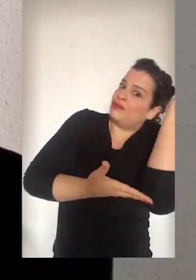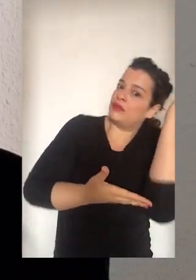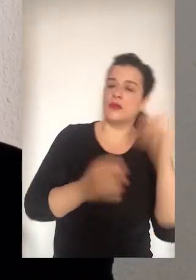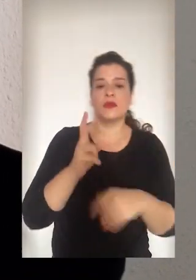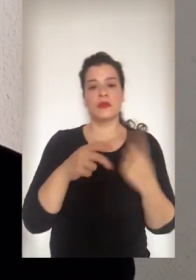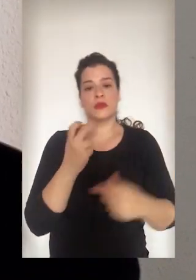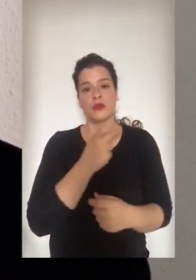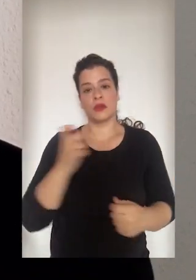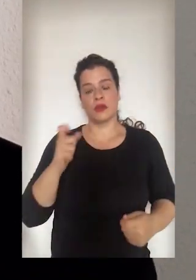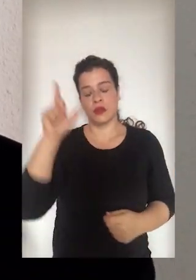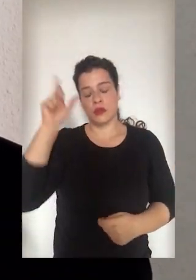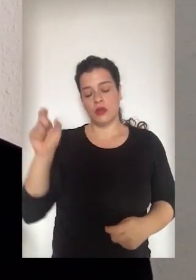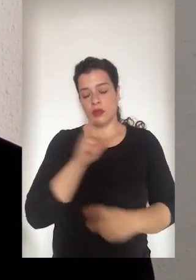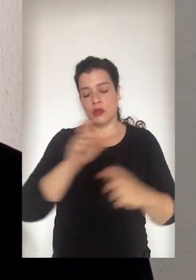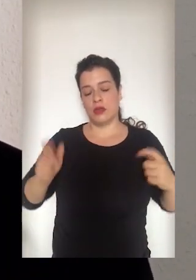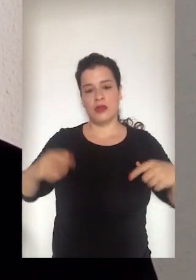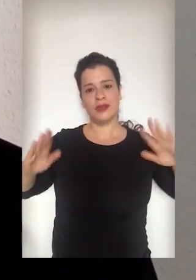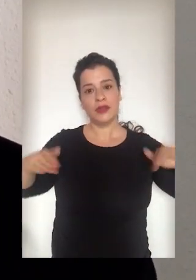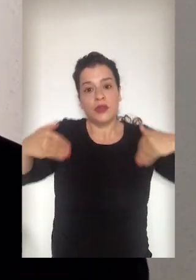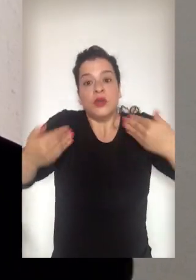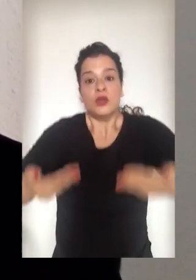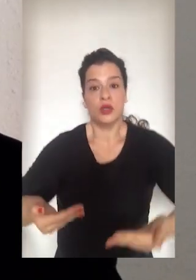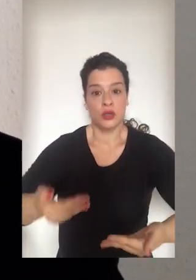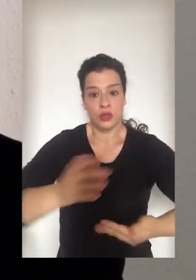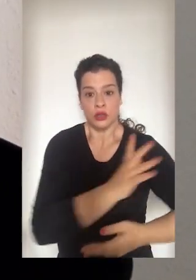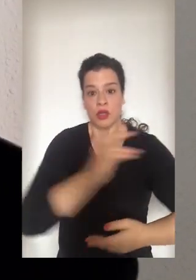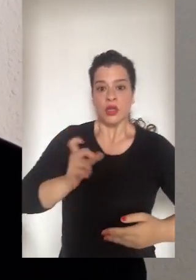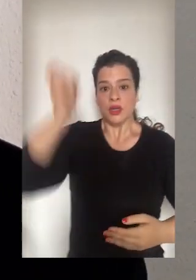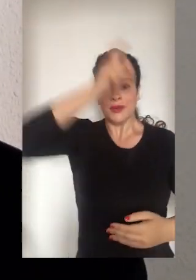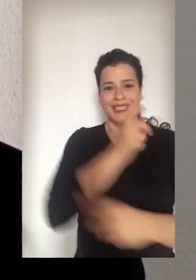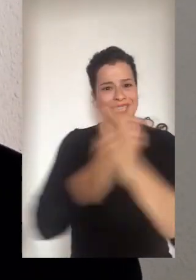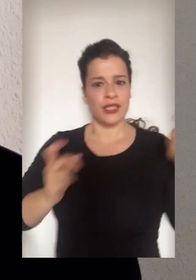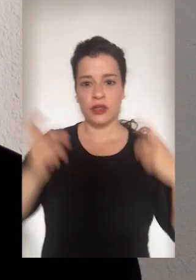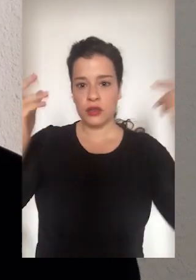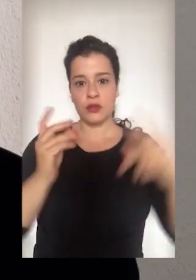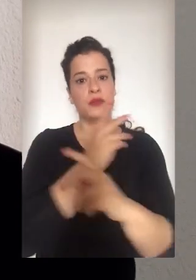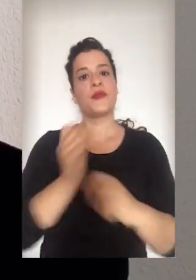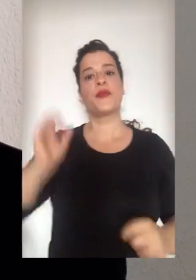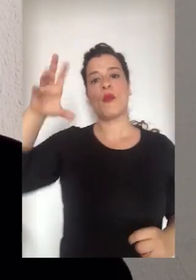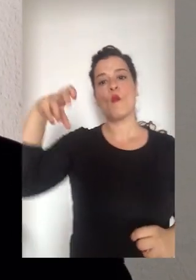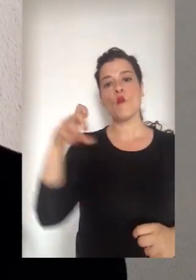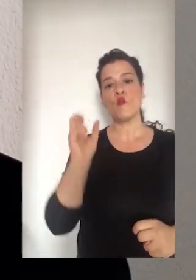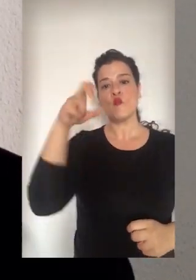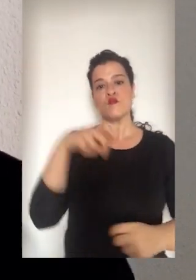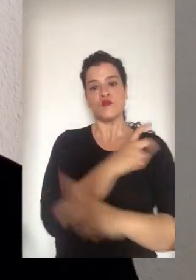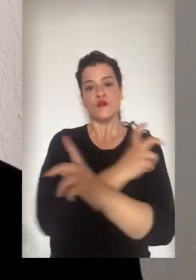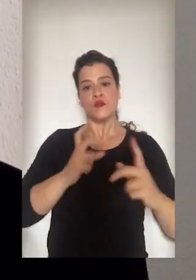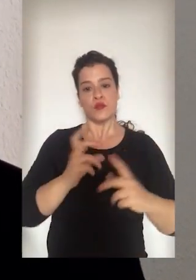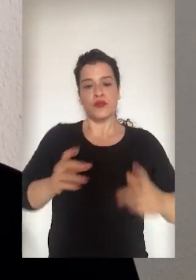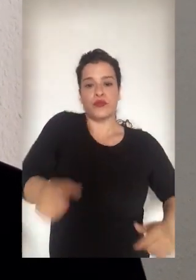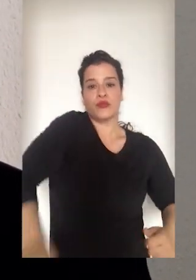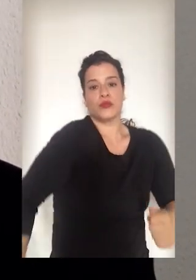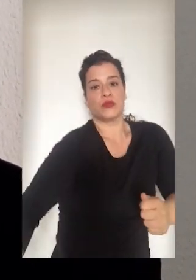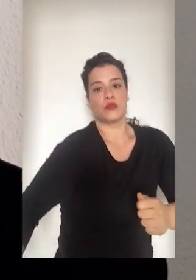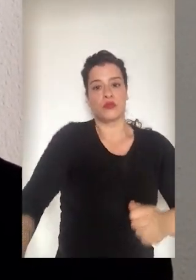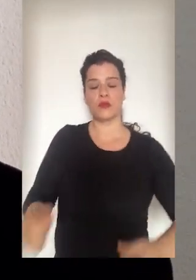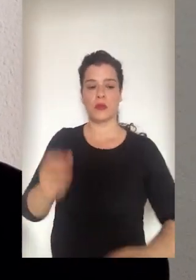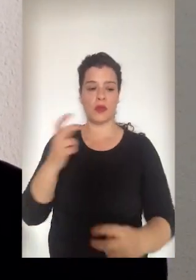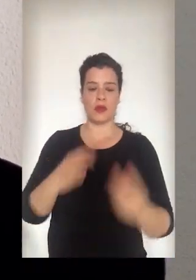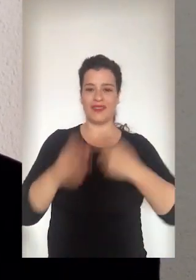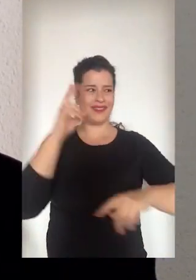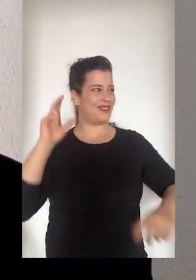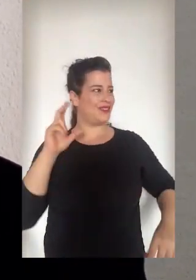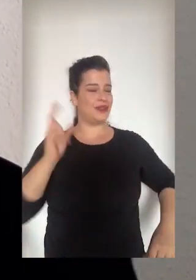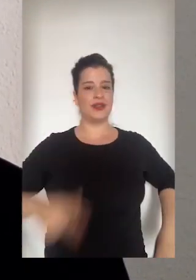A pesar de ello, el gobierno está pensando en hacerles más llevadero el largo confinamiento y piensa reprogramar en RTVE